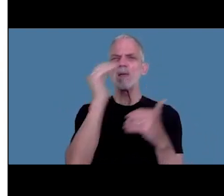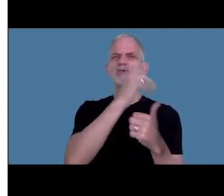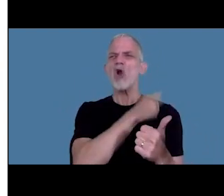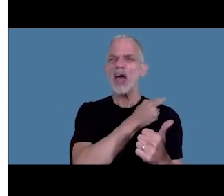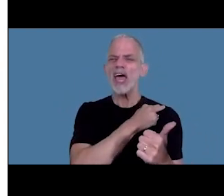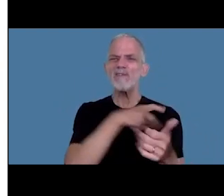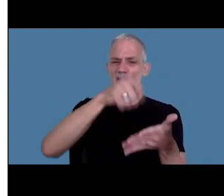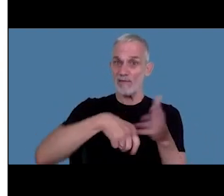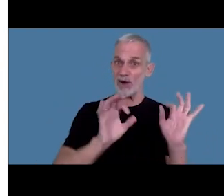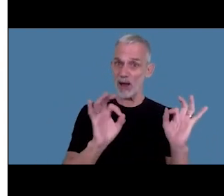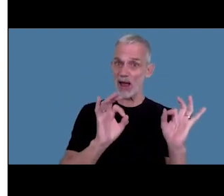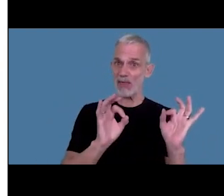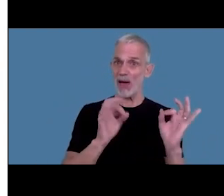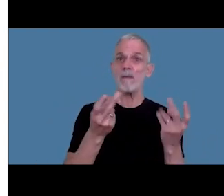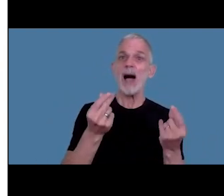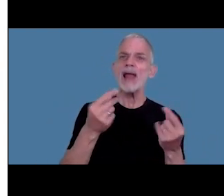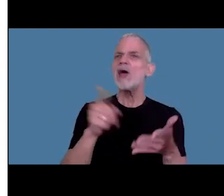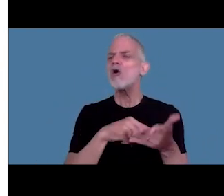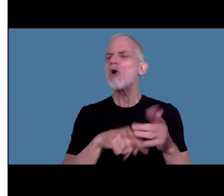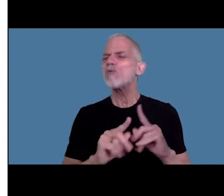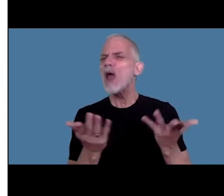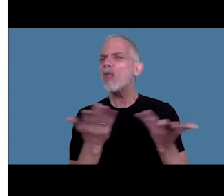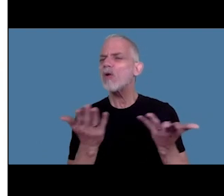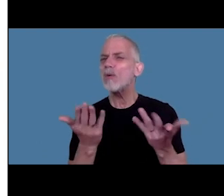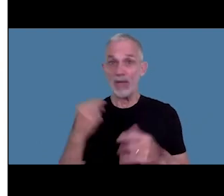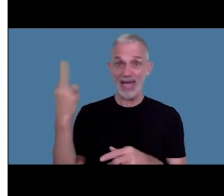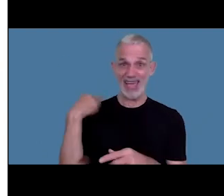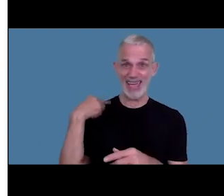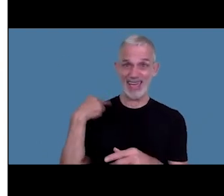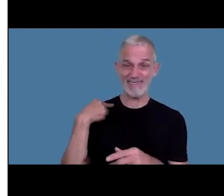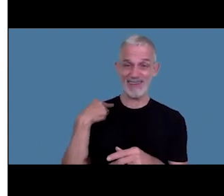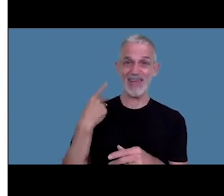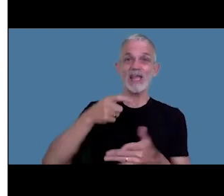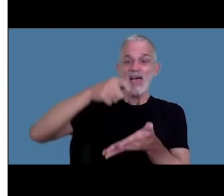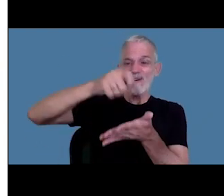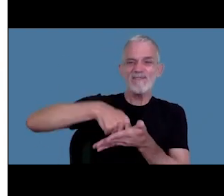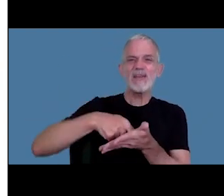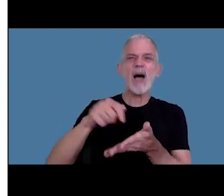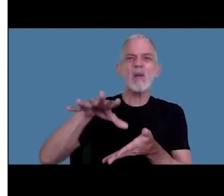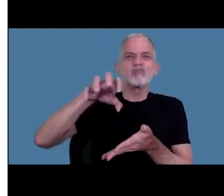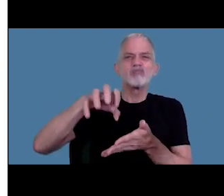división son nulas no sirve no sirve que el jefe de división tenga firma digital